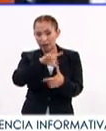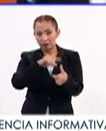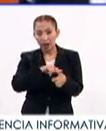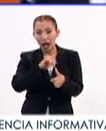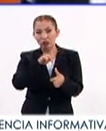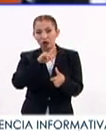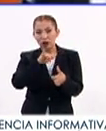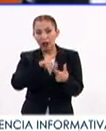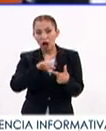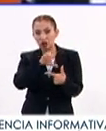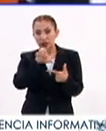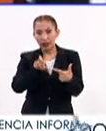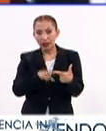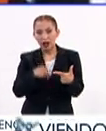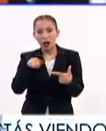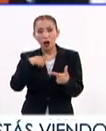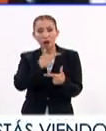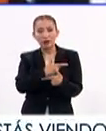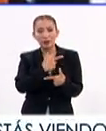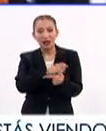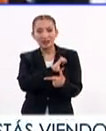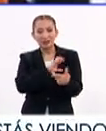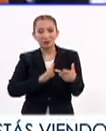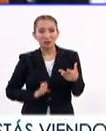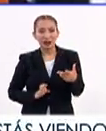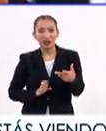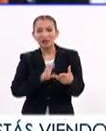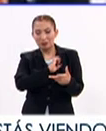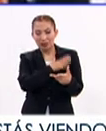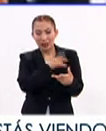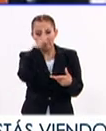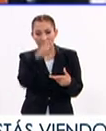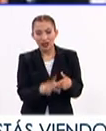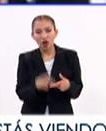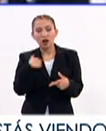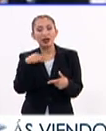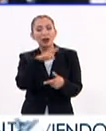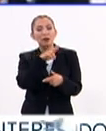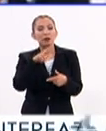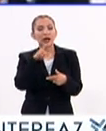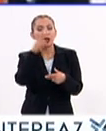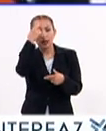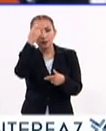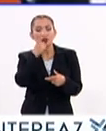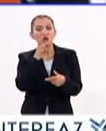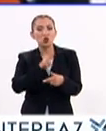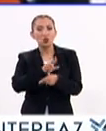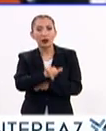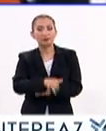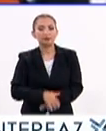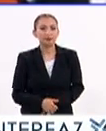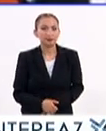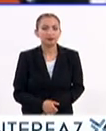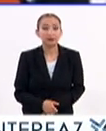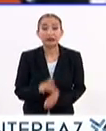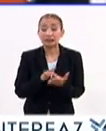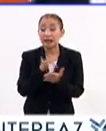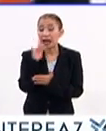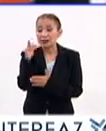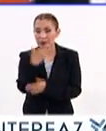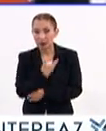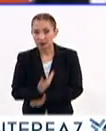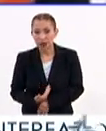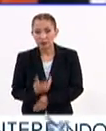Andorra, Costa Rica, Guatemala, España, México, República Dominicana y Uruguay. Gracias,